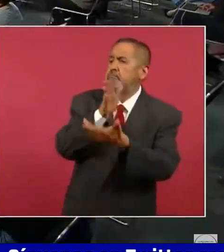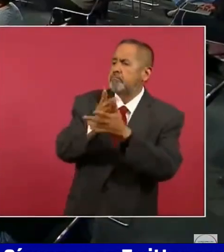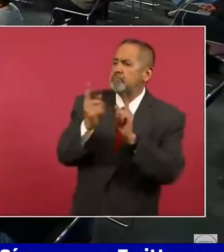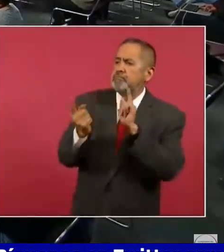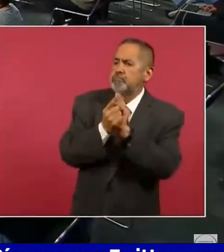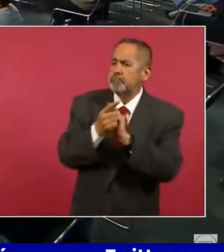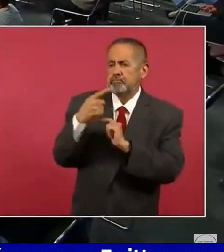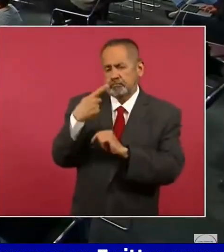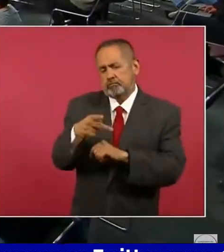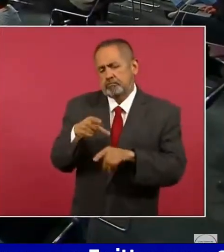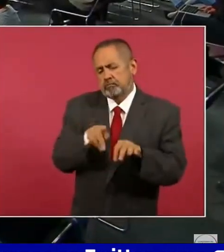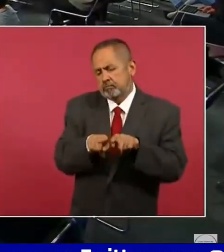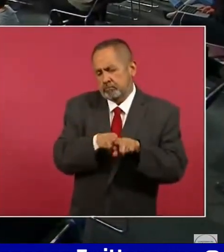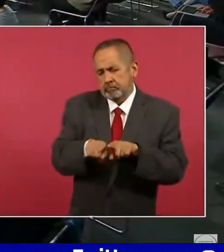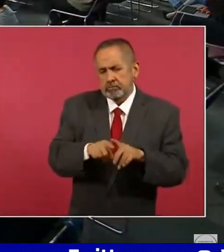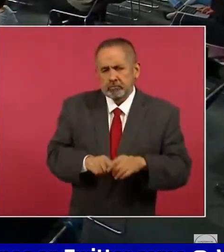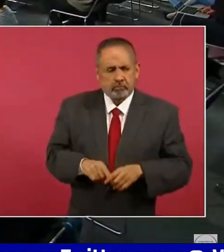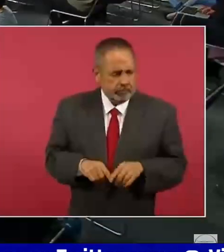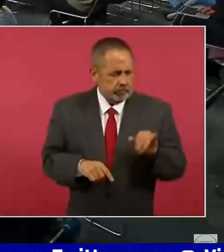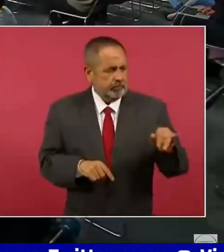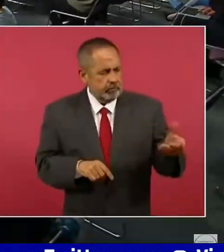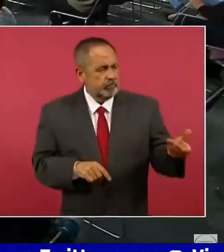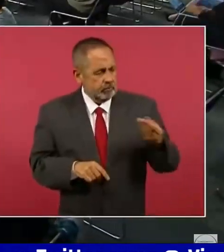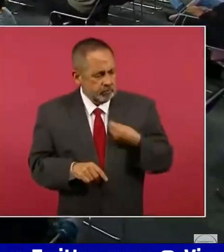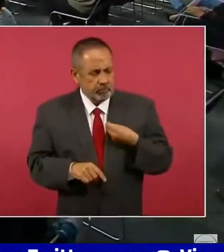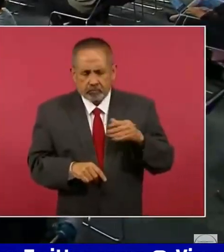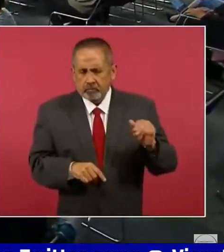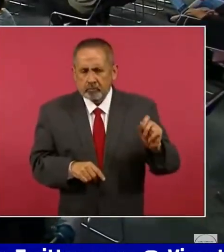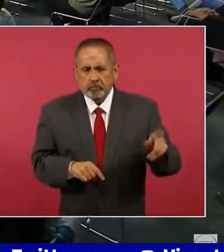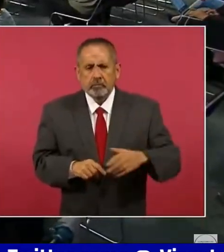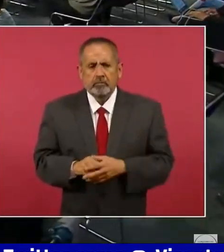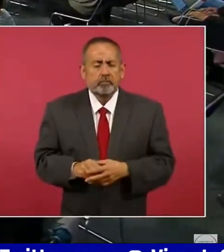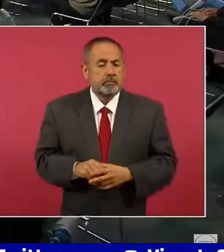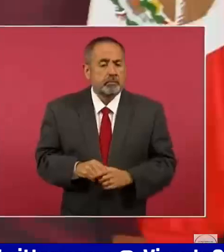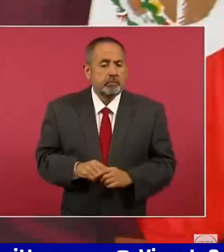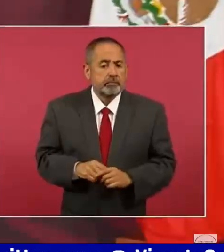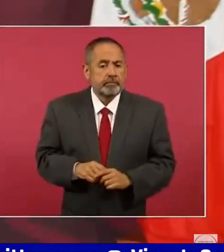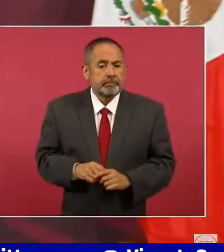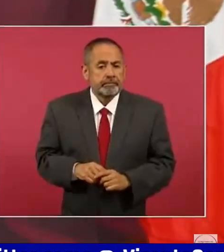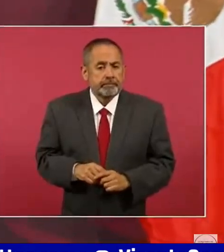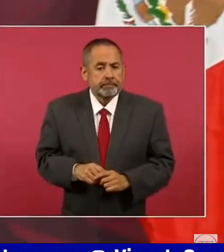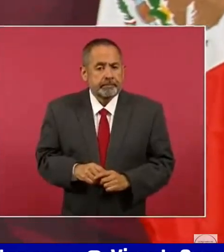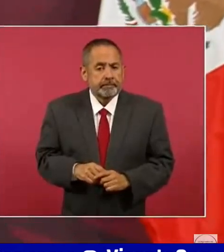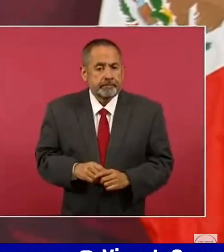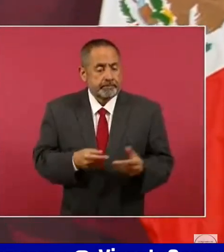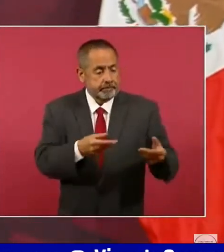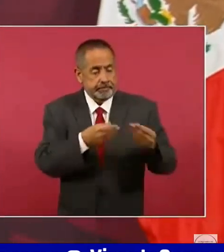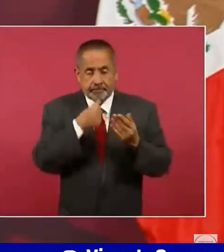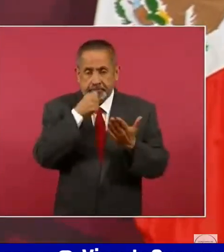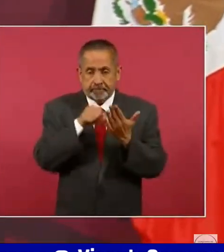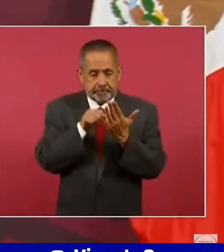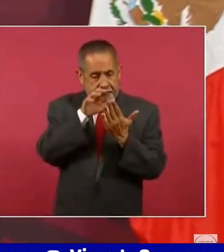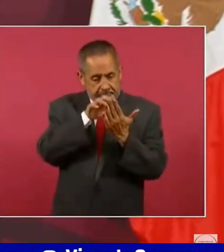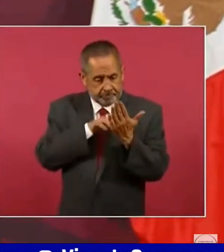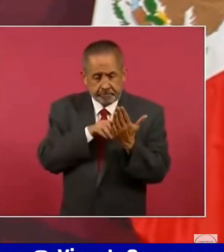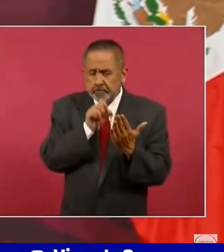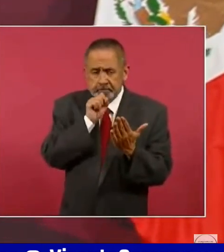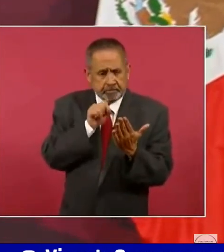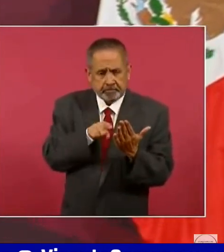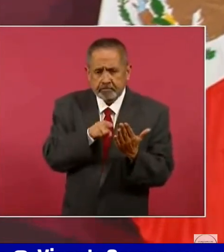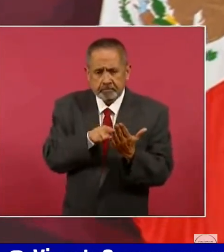Y le digo, yo lo veo. y sí, lo que me decía en la carta era eso.